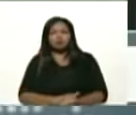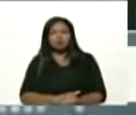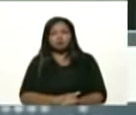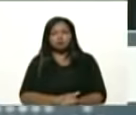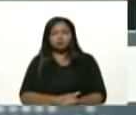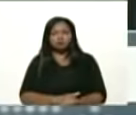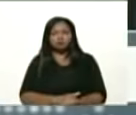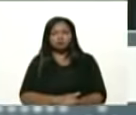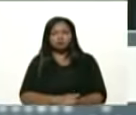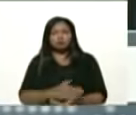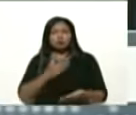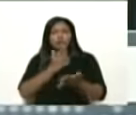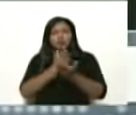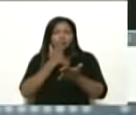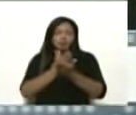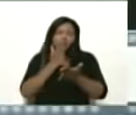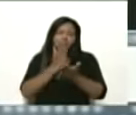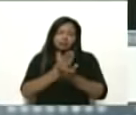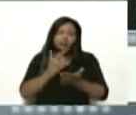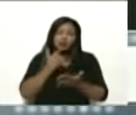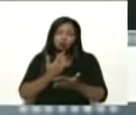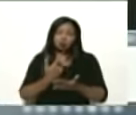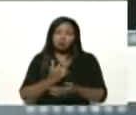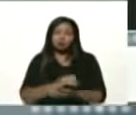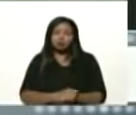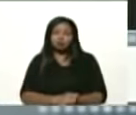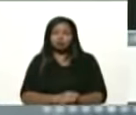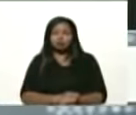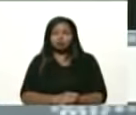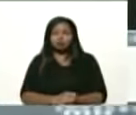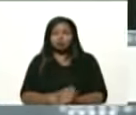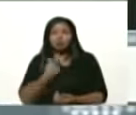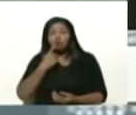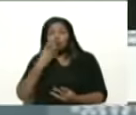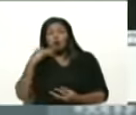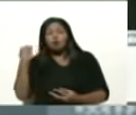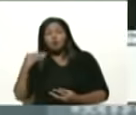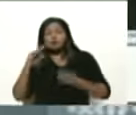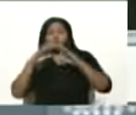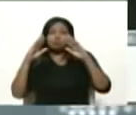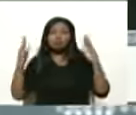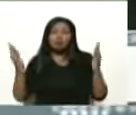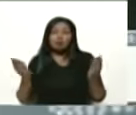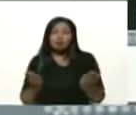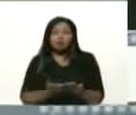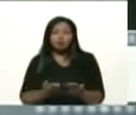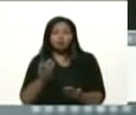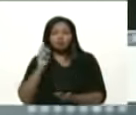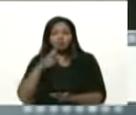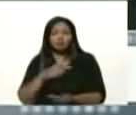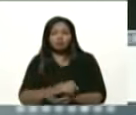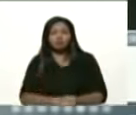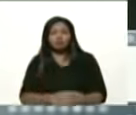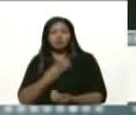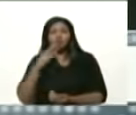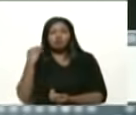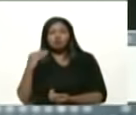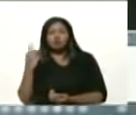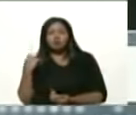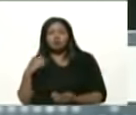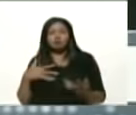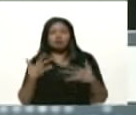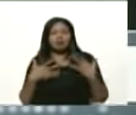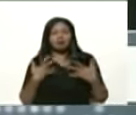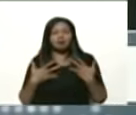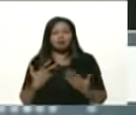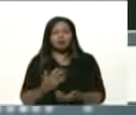siempre se lo digo a ustedes y se lo digo a la juventud del mundo, la juventud debe ser alegría,